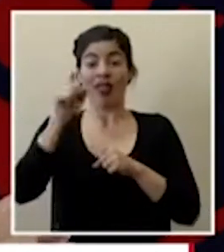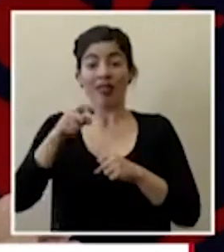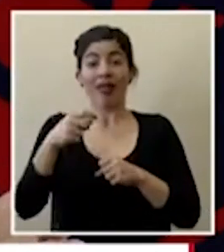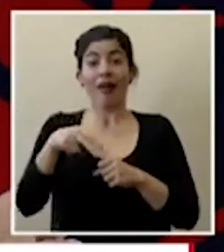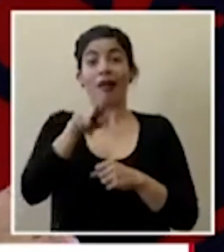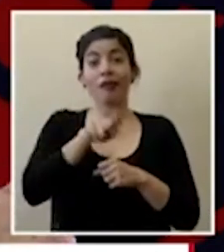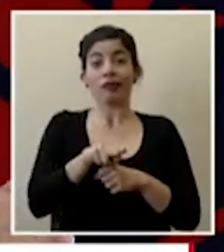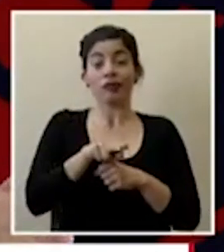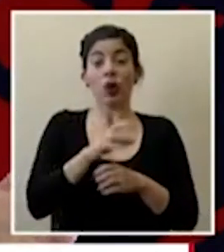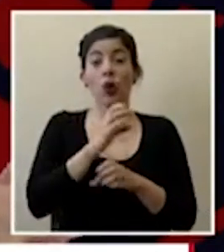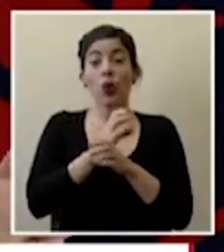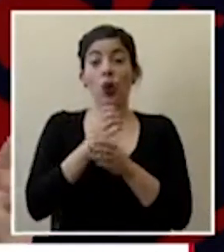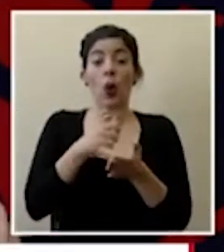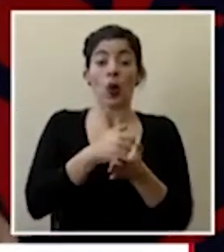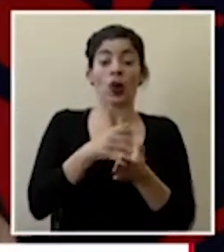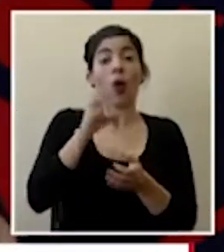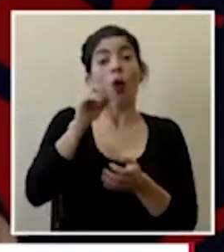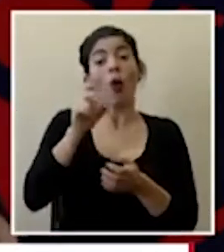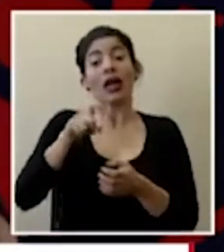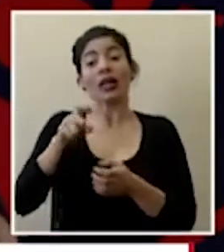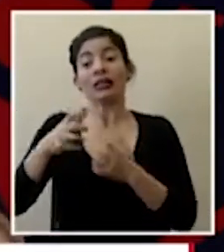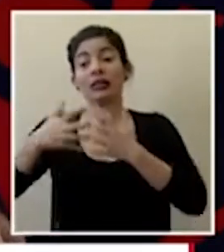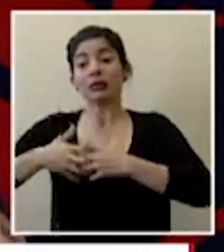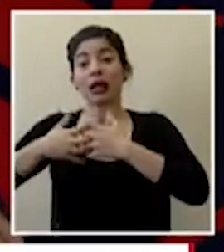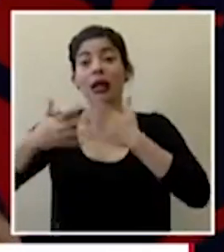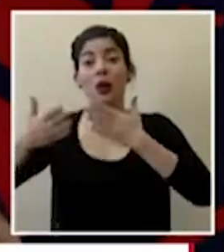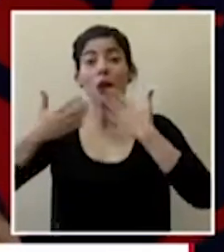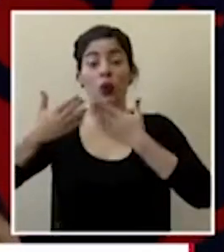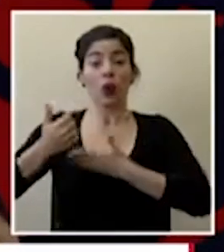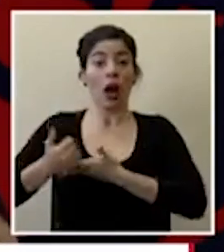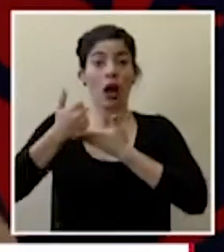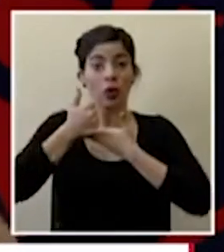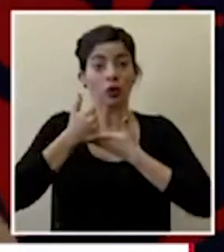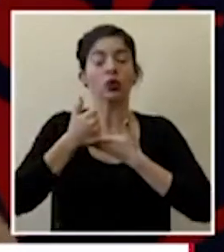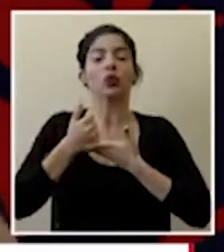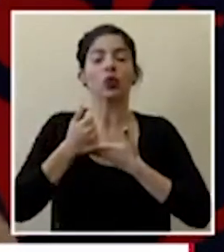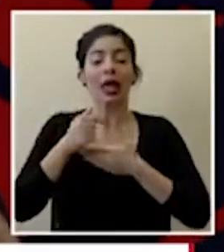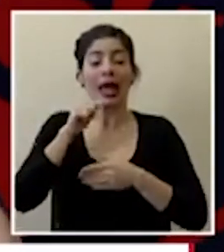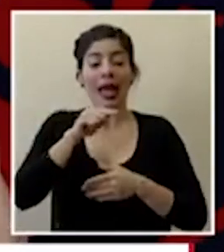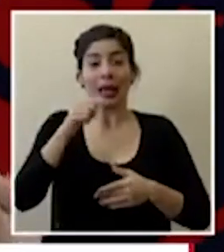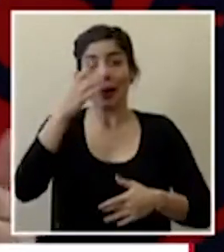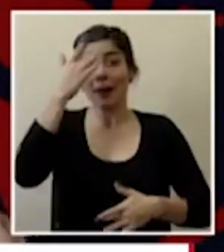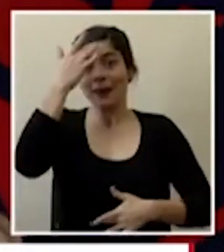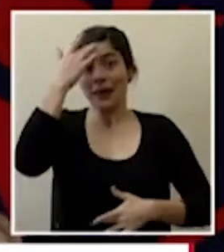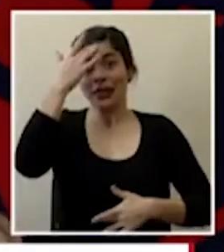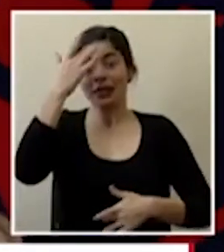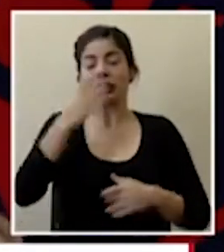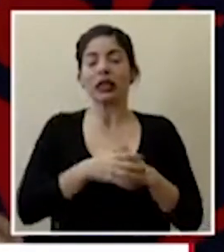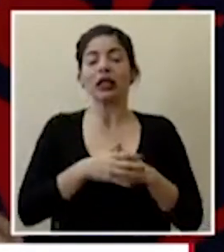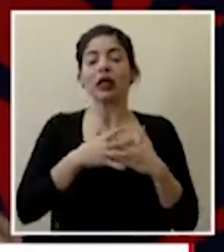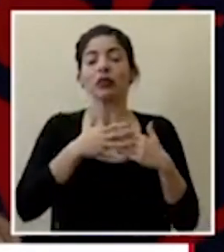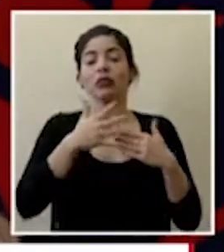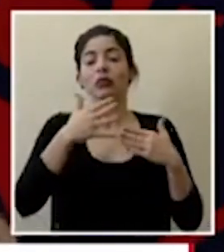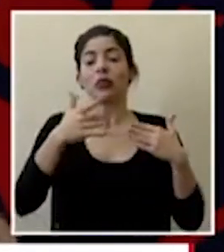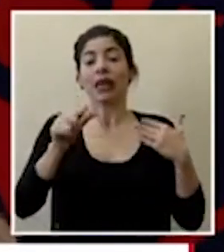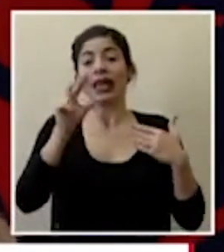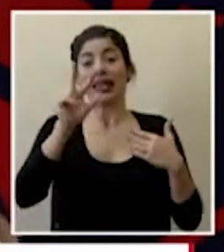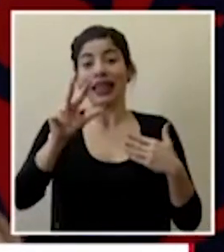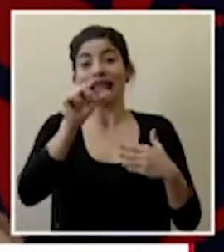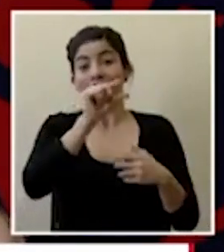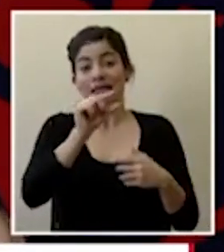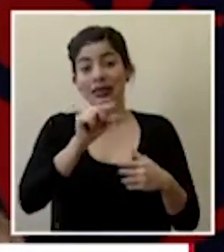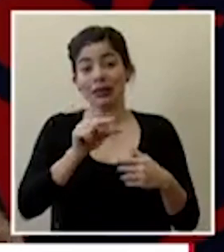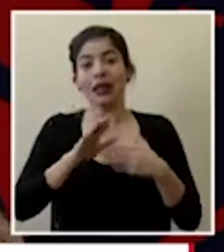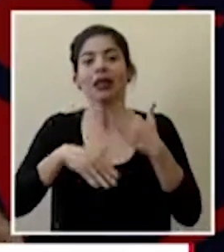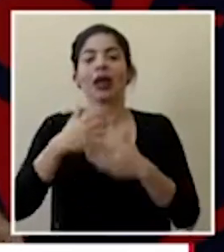unidad de cuidados intensivos o requieren soporte ventilatorio son pacientes que posteriormente luego de estar tres semanas en esa condición van a requerir